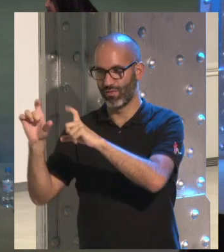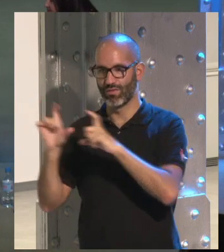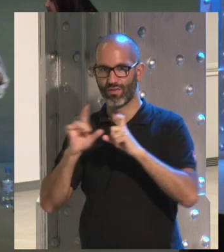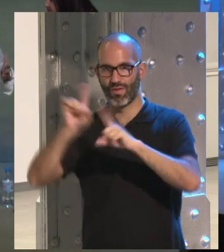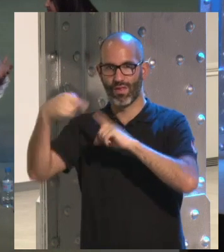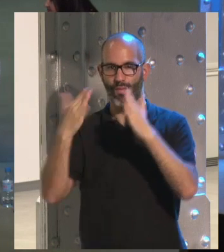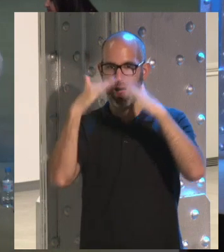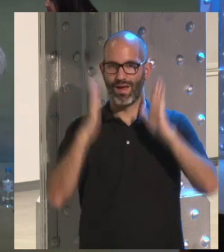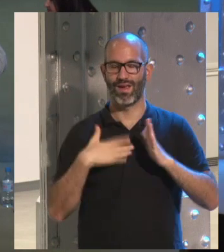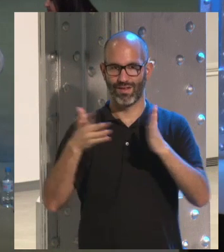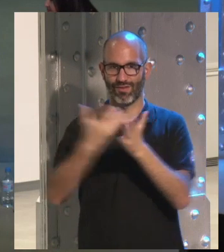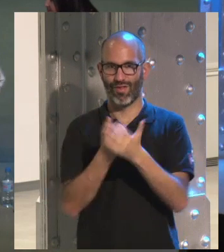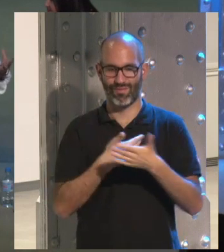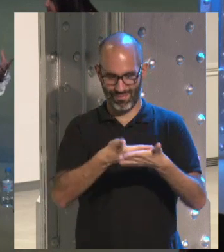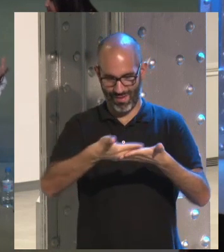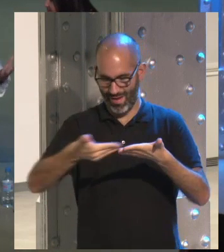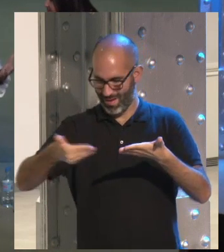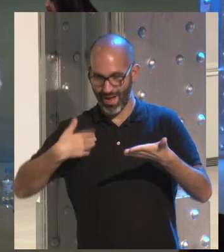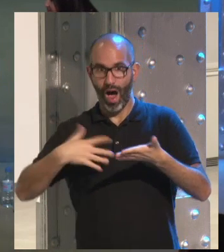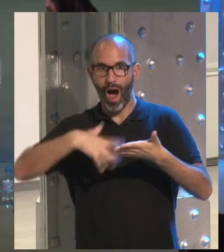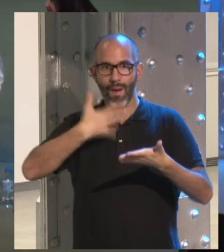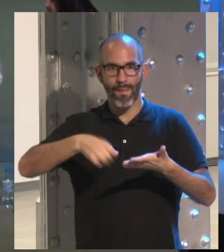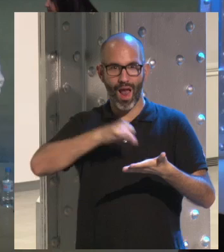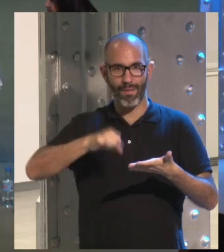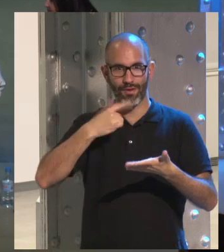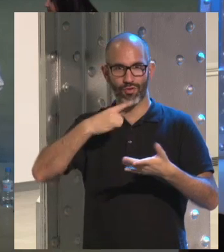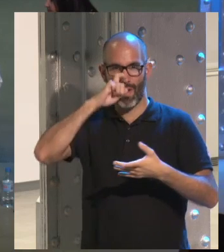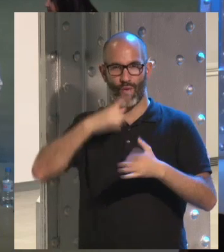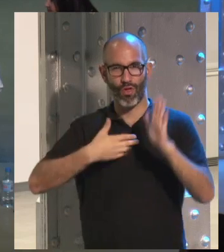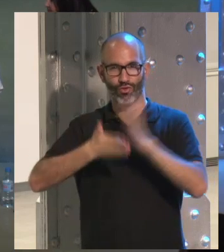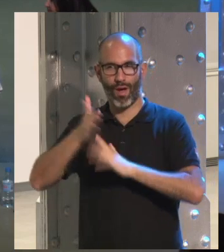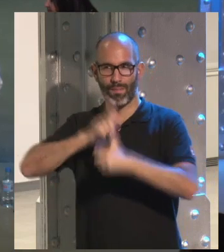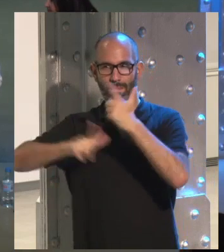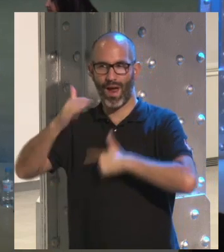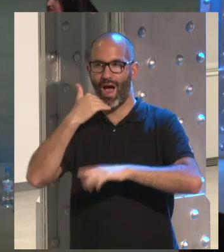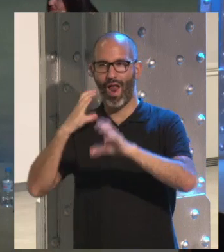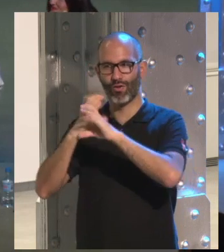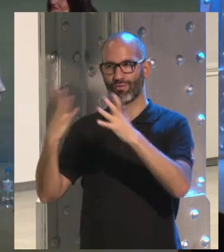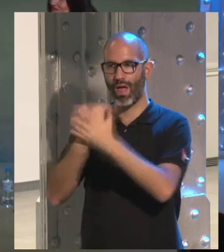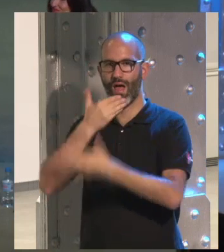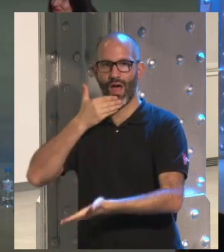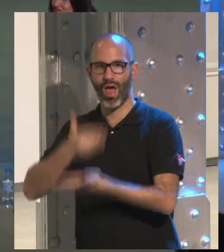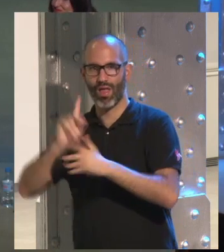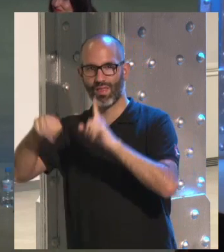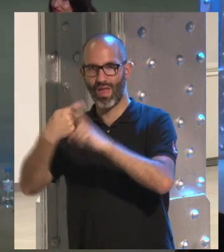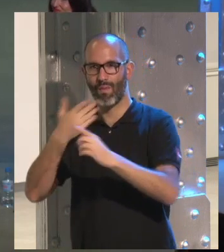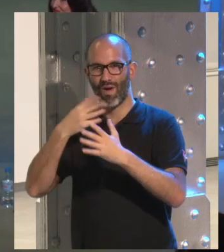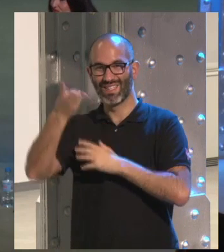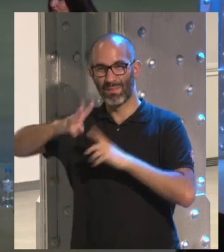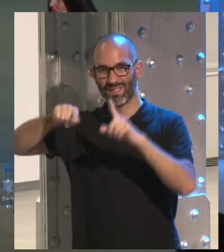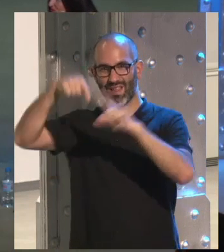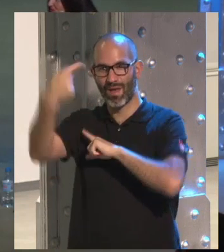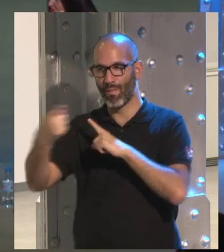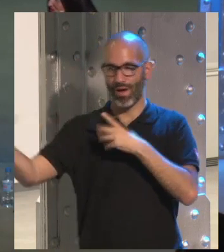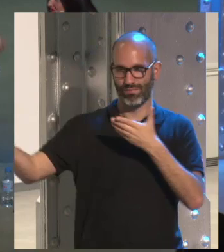y parecía que habíamos pasado un viaje fascinante o sea y fue el viaje más aburrido de mi existencia y el del resto de la gente que